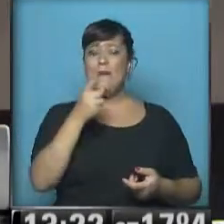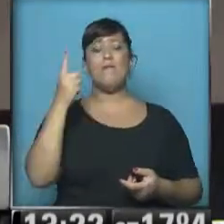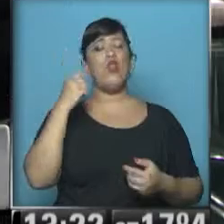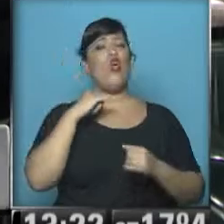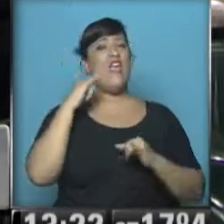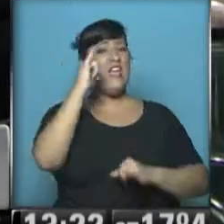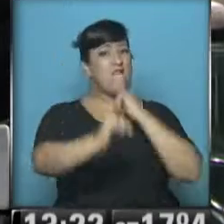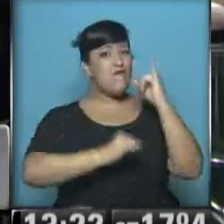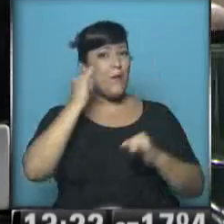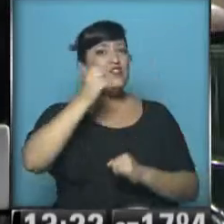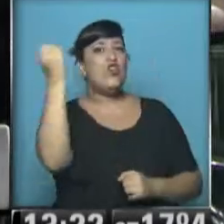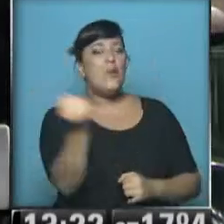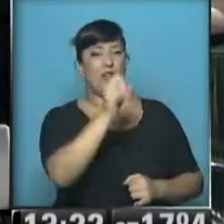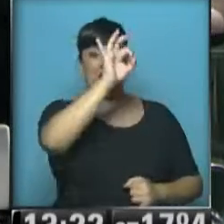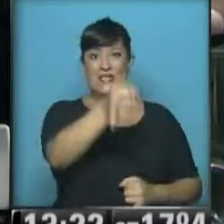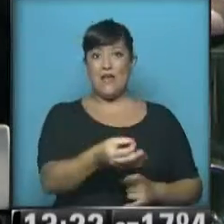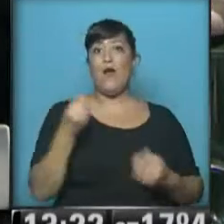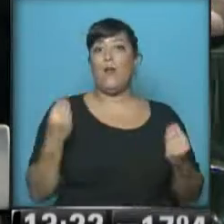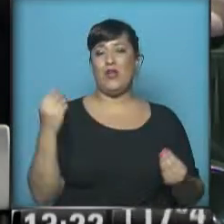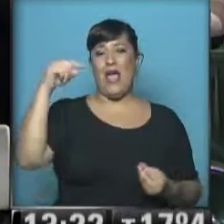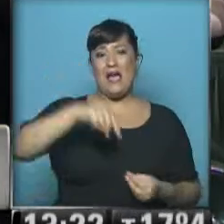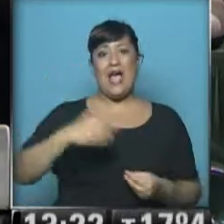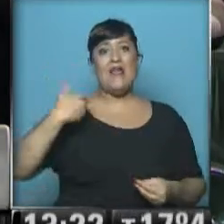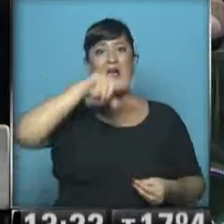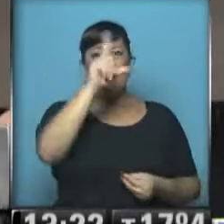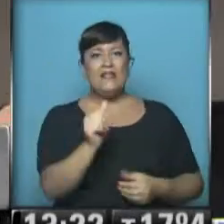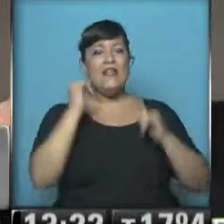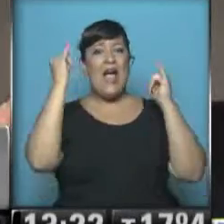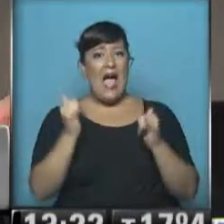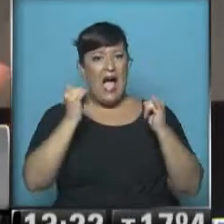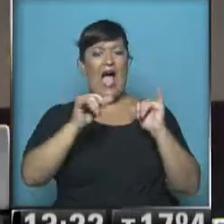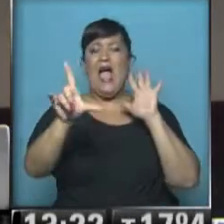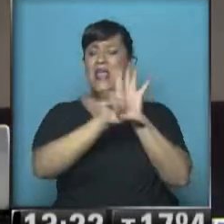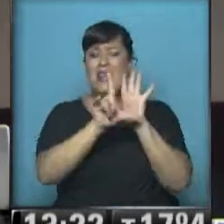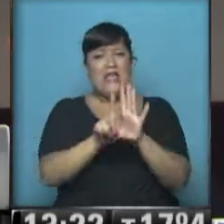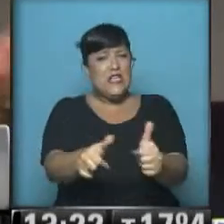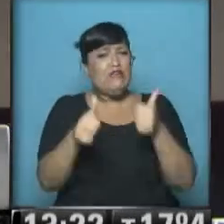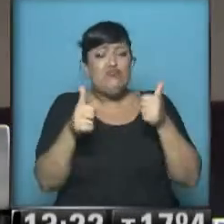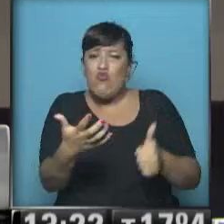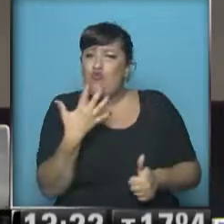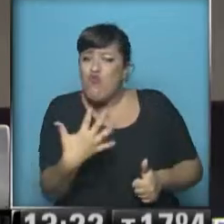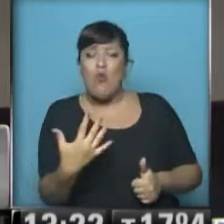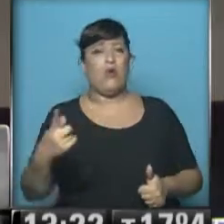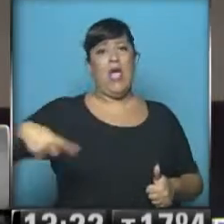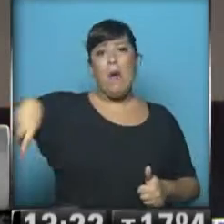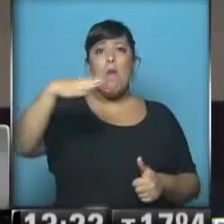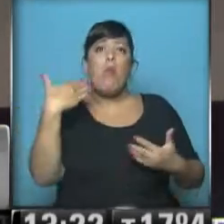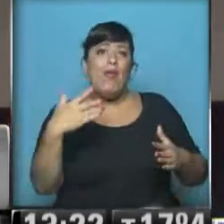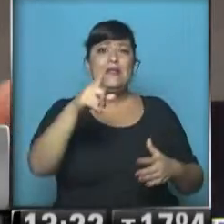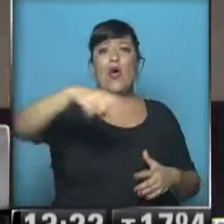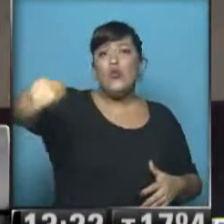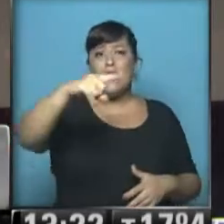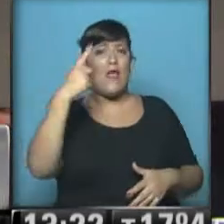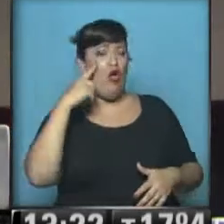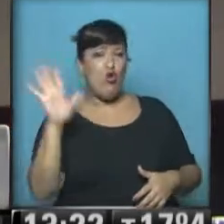información porque tenemos en la Argentina, Silvia, leyes absolutamente magníficas que a lo mejor ustedes en casa no las